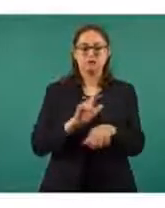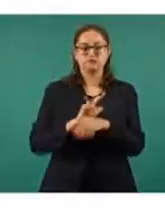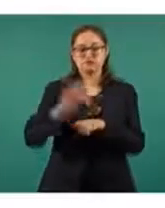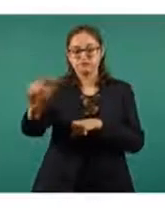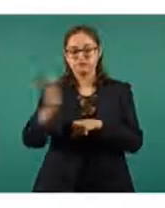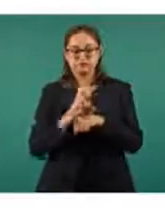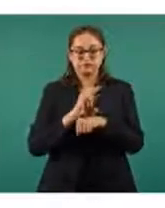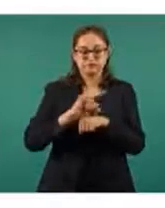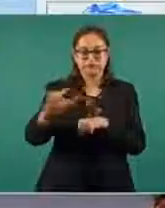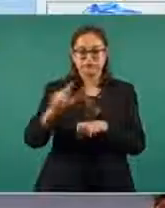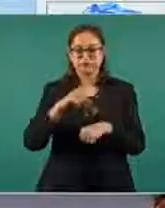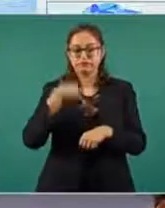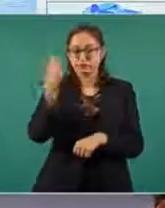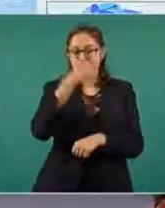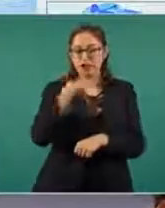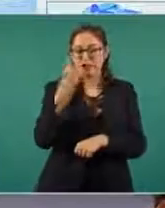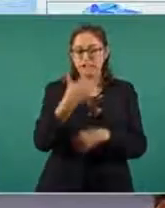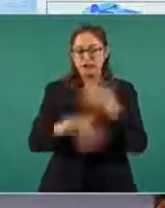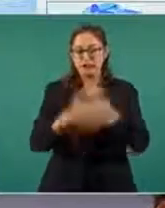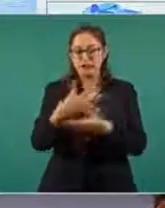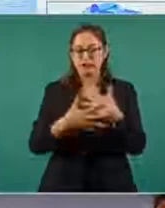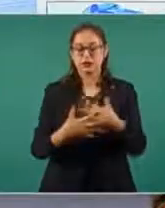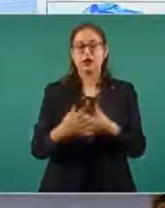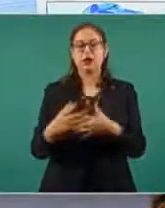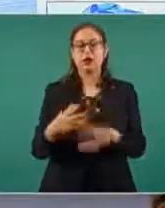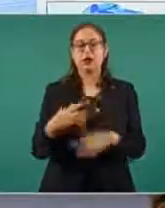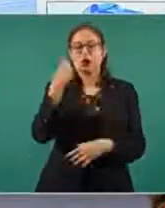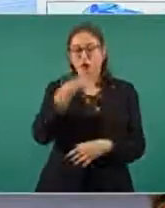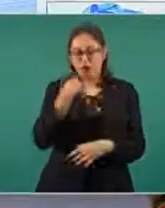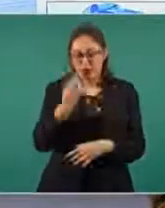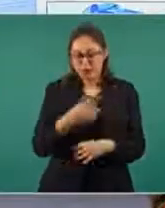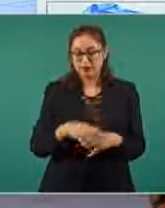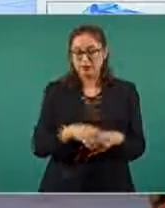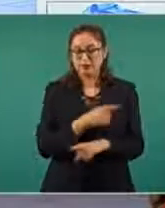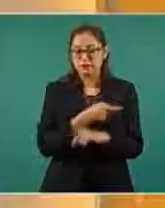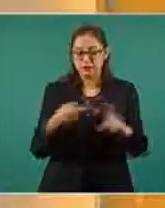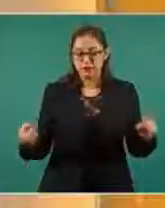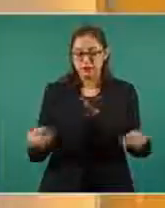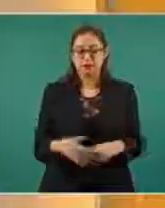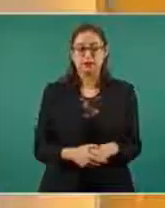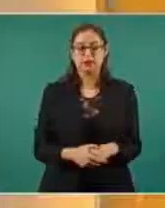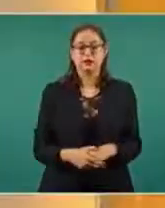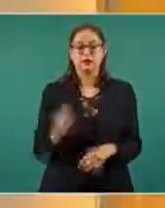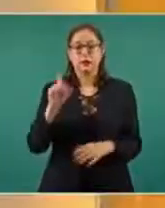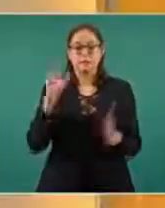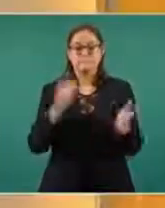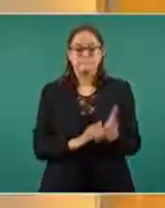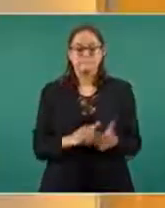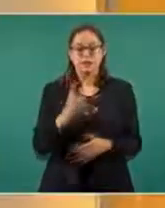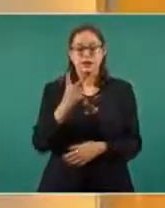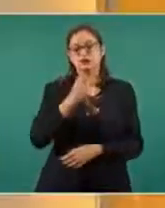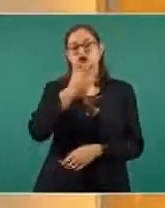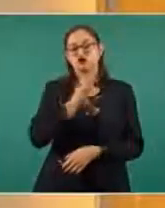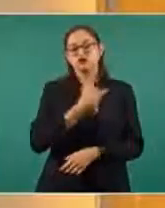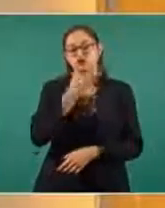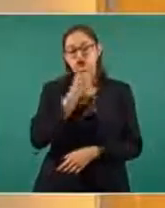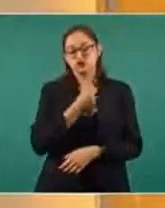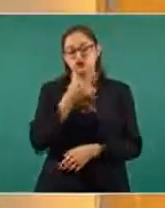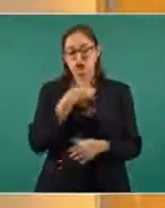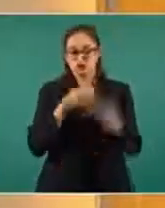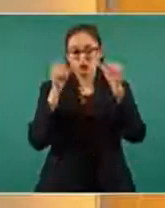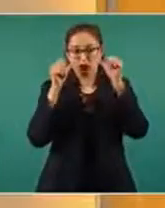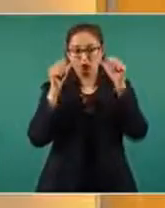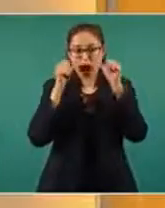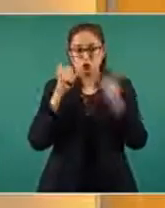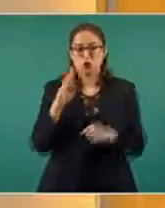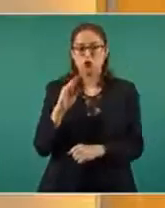15 horas y media de vuelo. Y se utilizó mil 2 hombres, 99